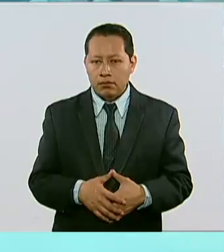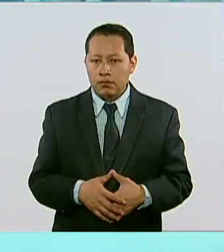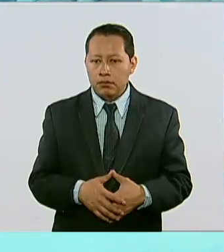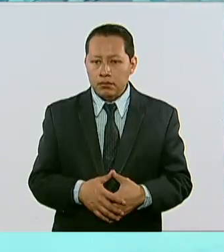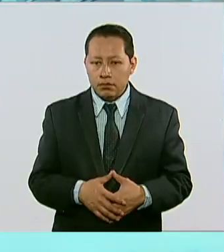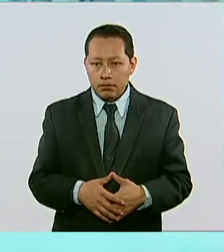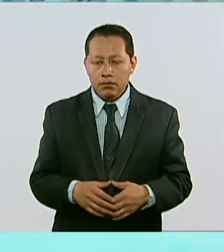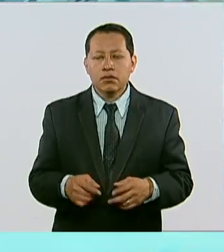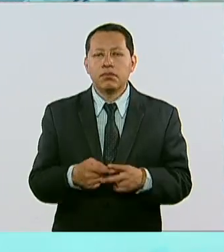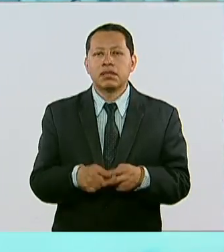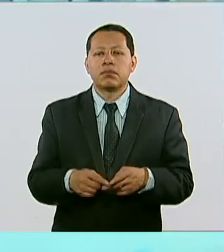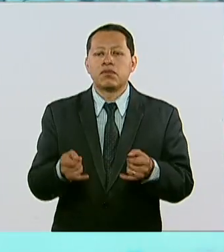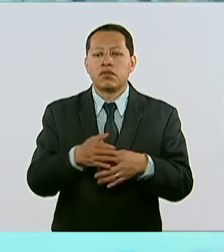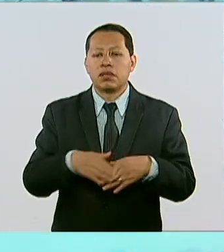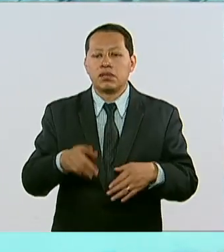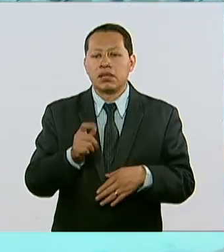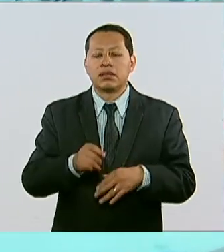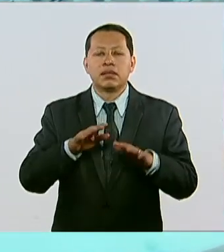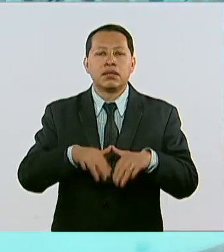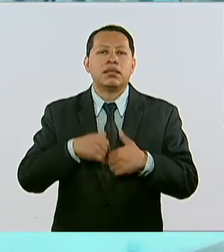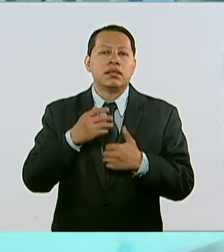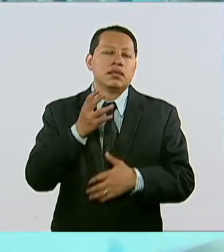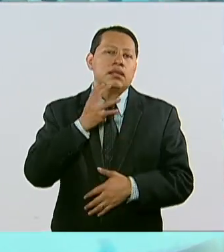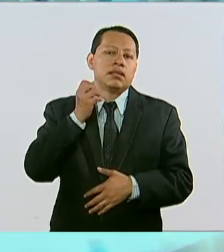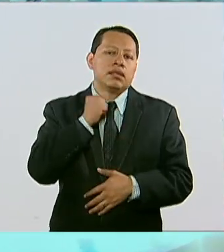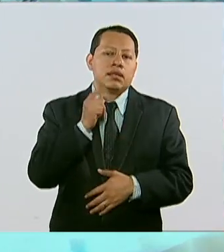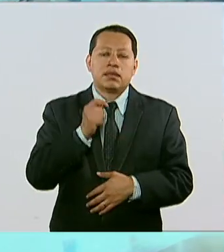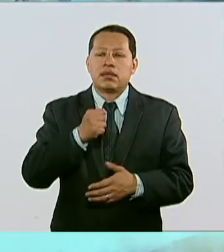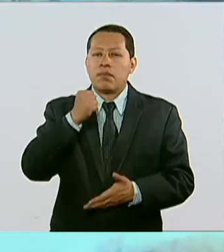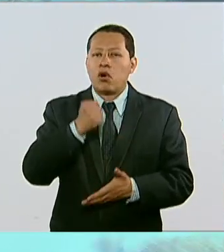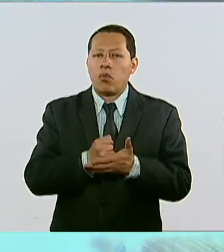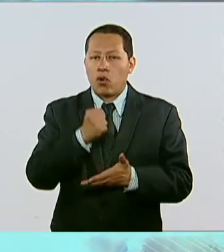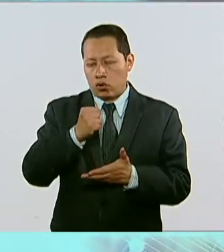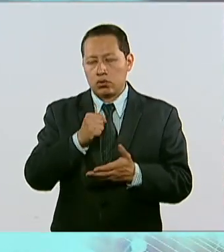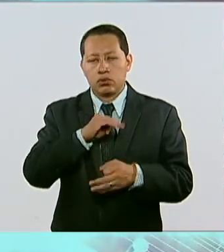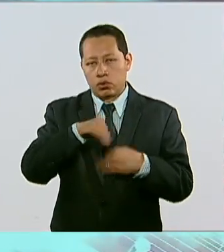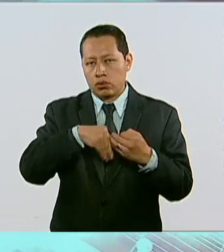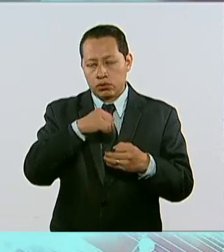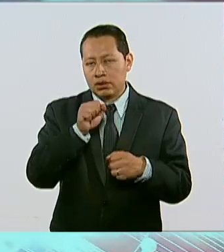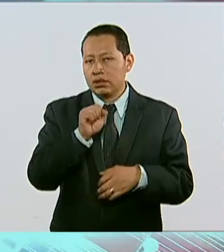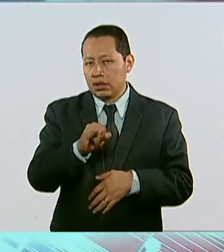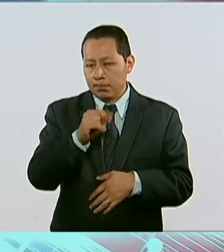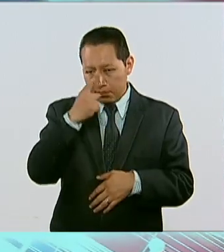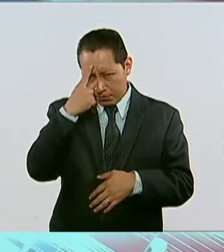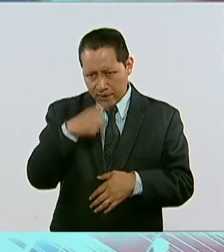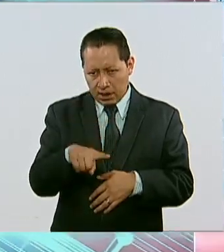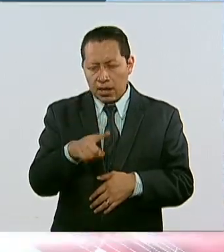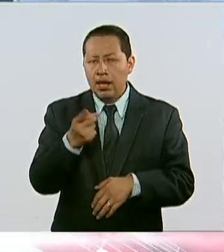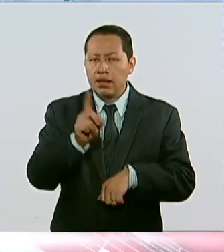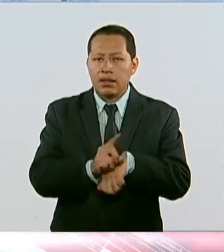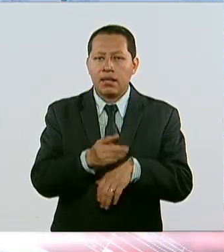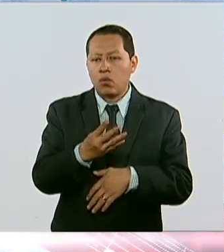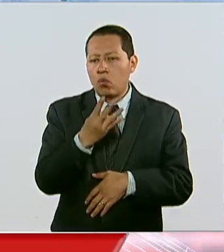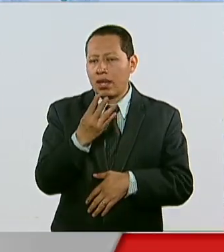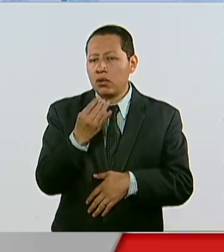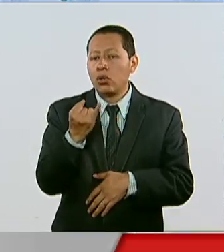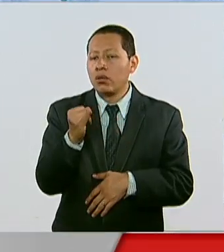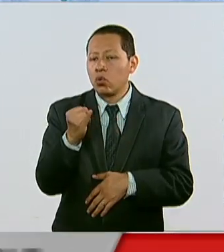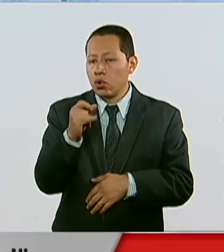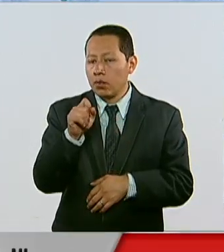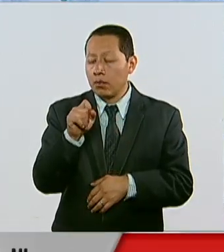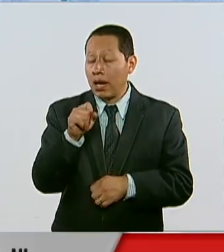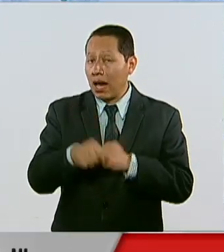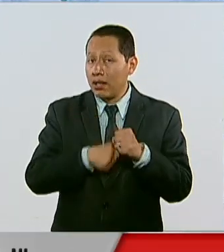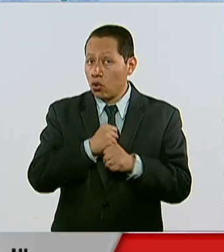Iniciamos con la información, el Pleno del Senado de la República aprobó por unanimidad un dictamen para declarar el 4 de junio de cada año